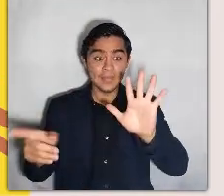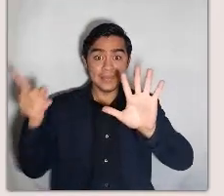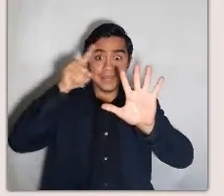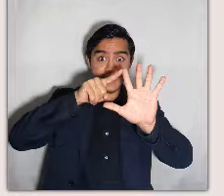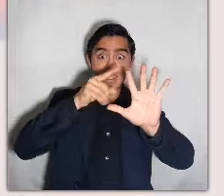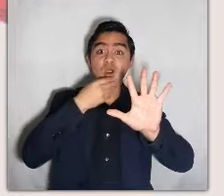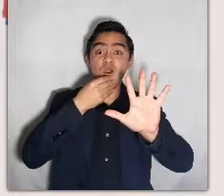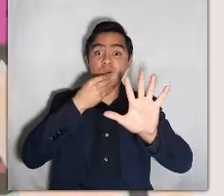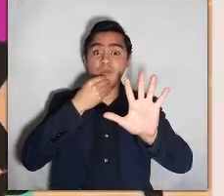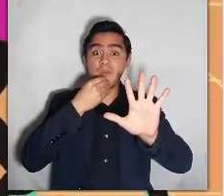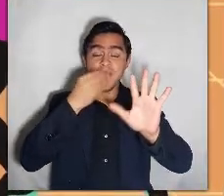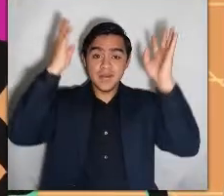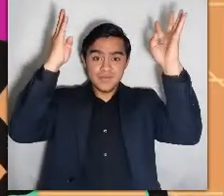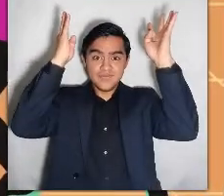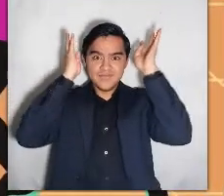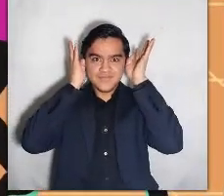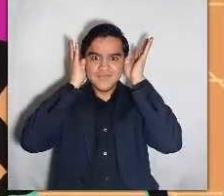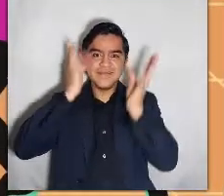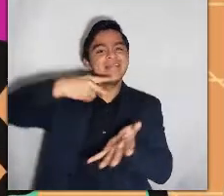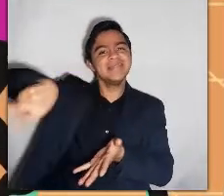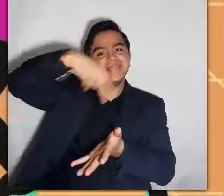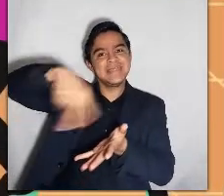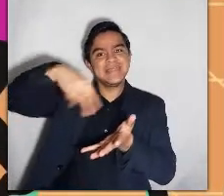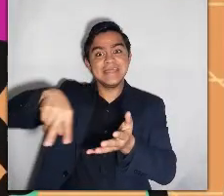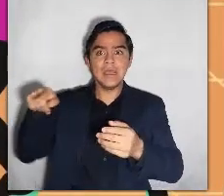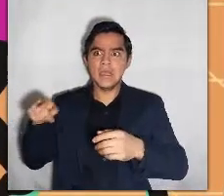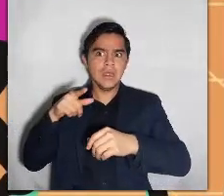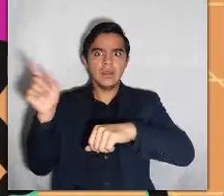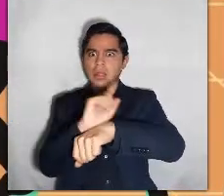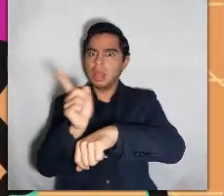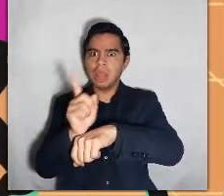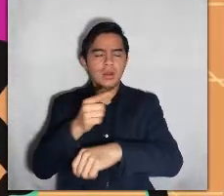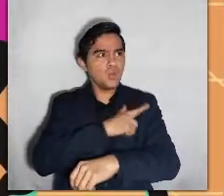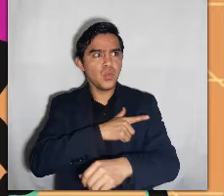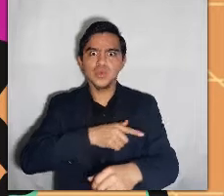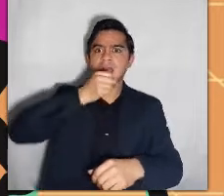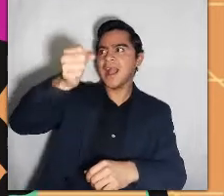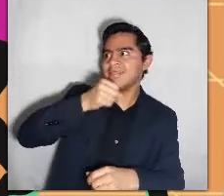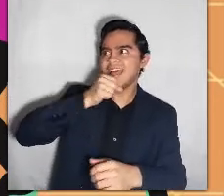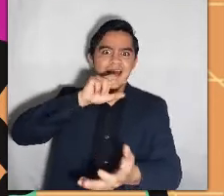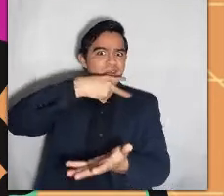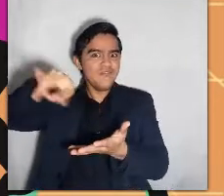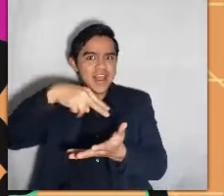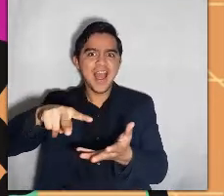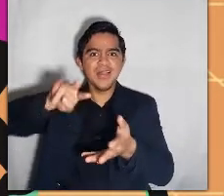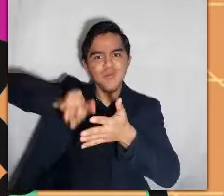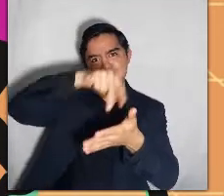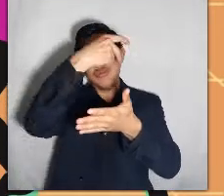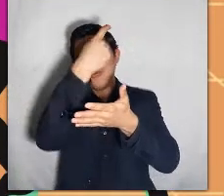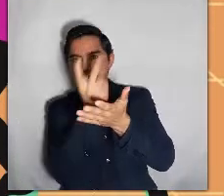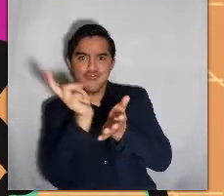El siguiente fue el príncipe danzarín, que era un chico muy inquieto al que le encantaba pasarse el día